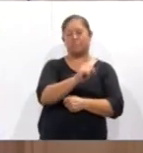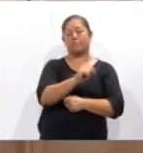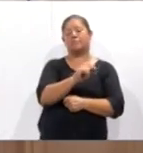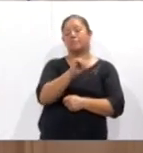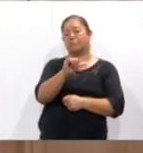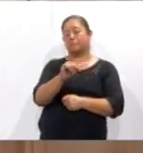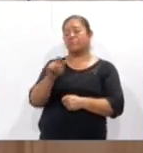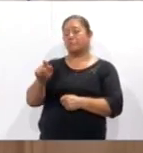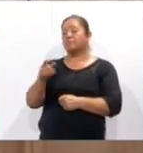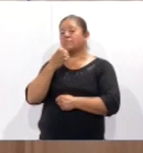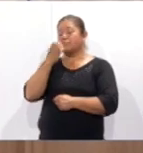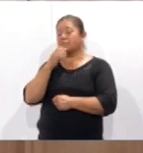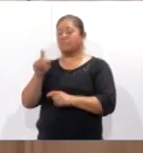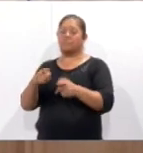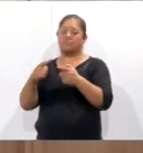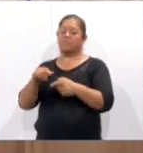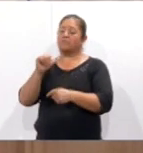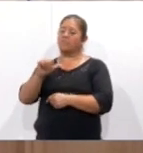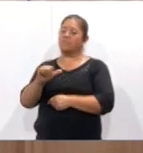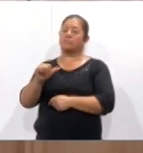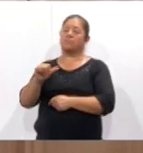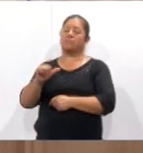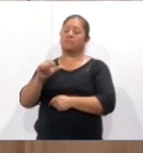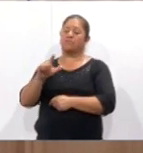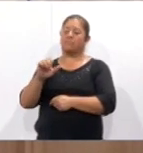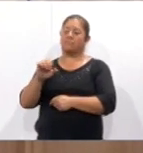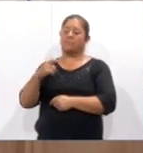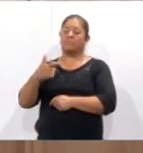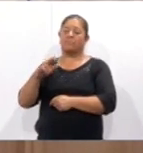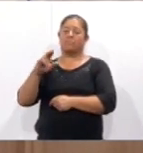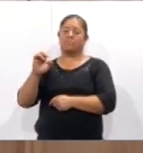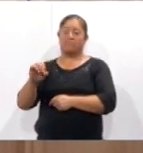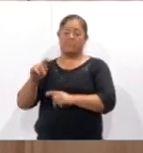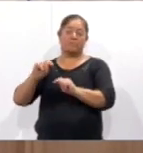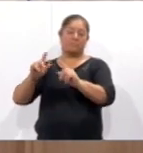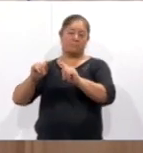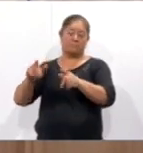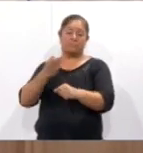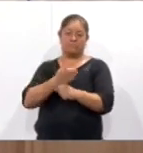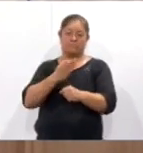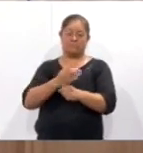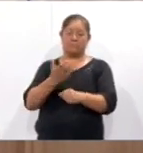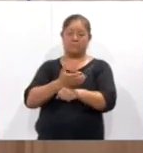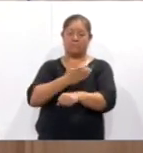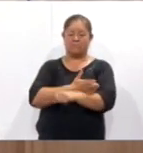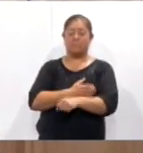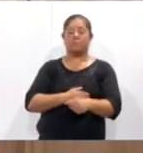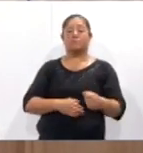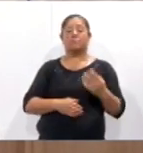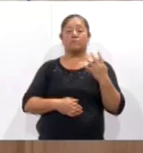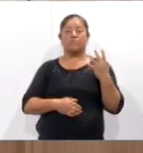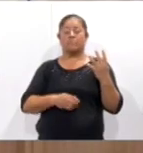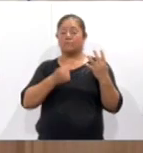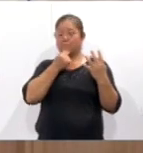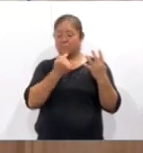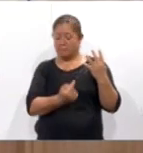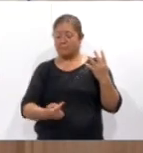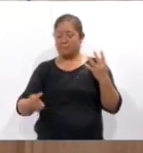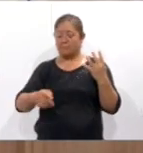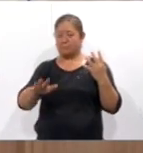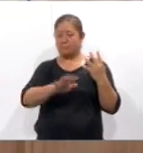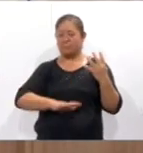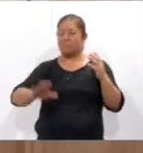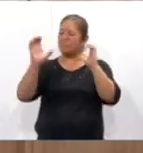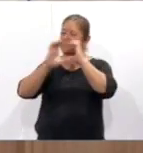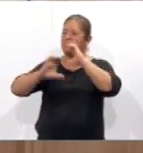Academia de Música Alegrotlaxcala, y en esta ocasión nos acompaña el Cuarteto de Niños, del Coro de Niños